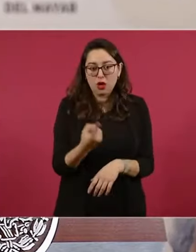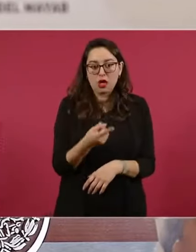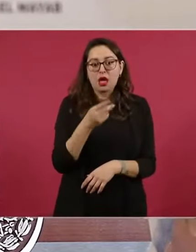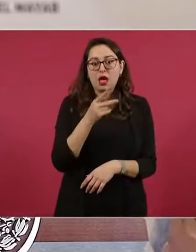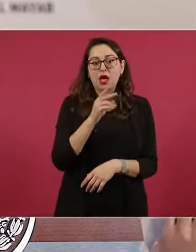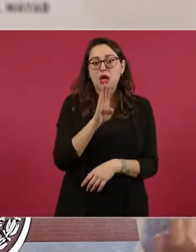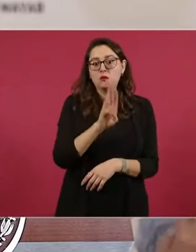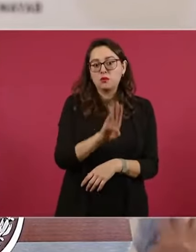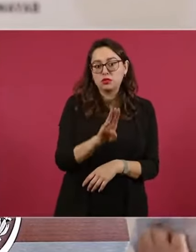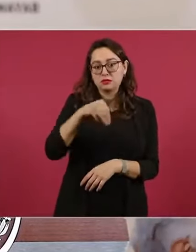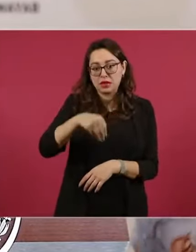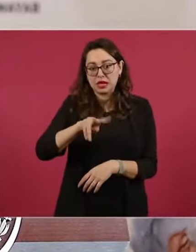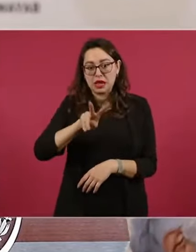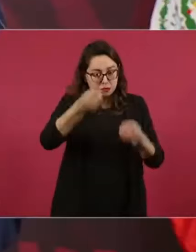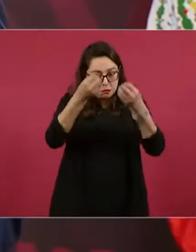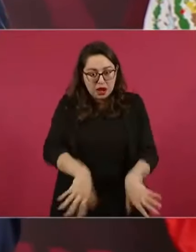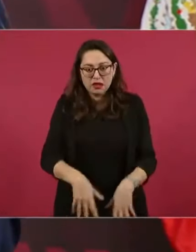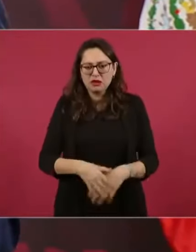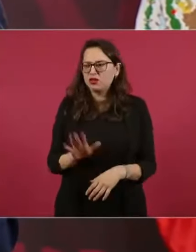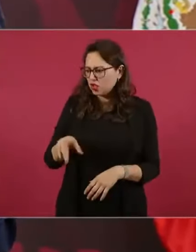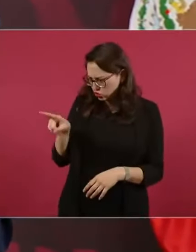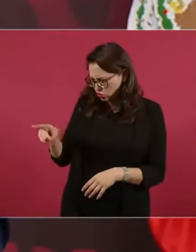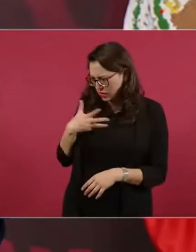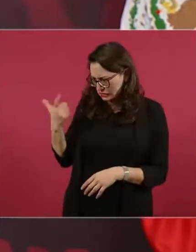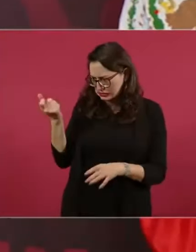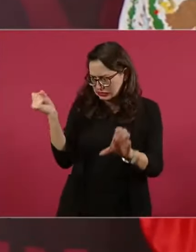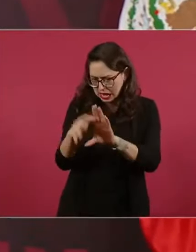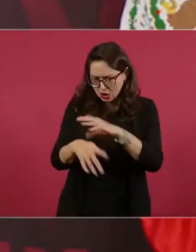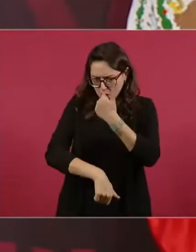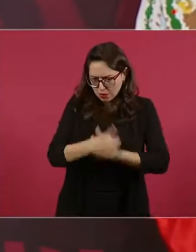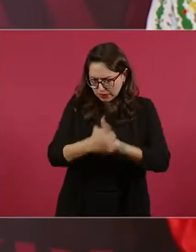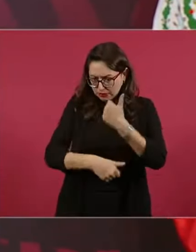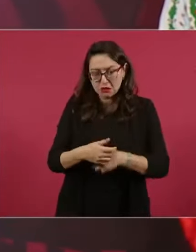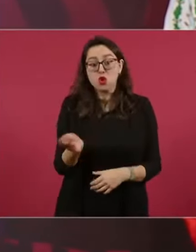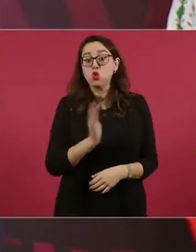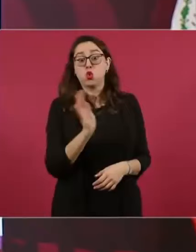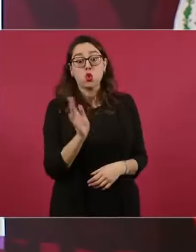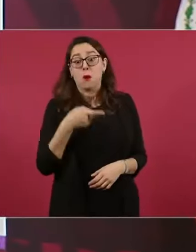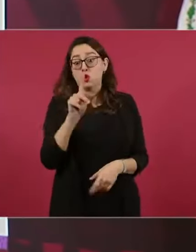bolsa, no, no, no, pero va a estar terrible.